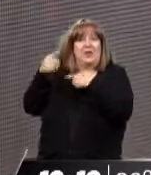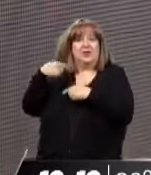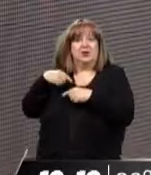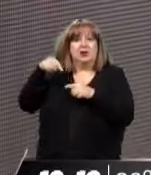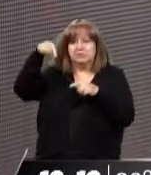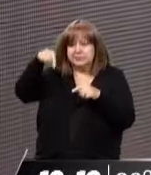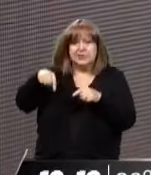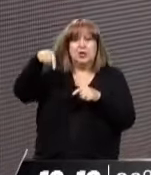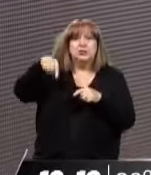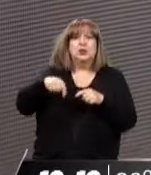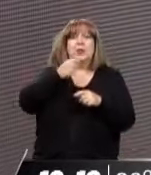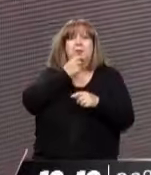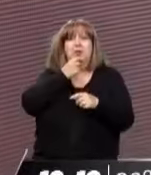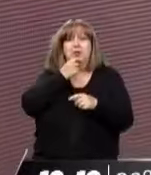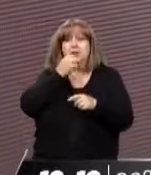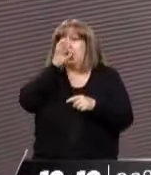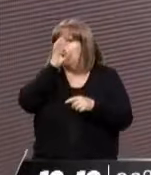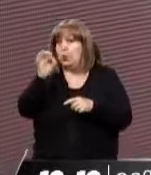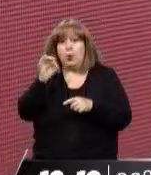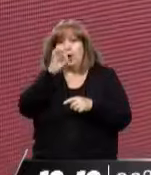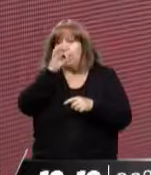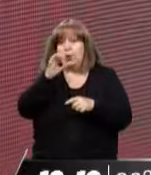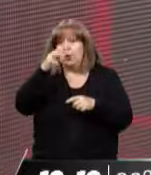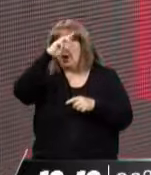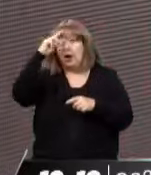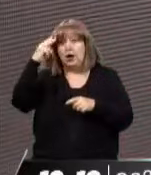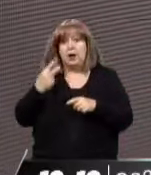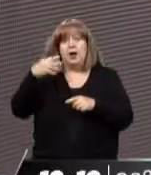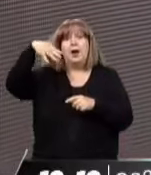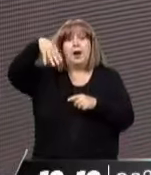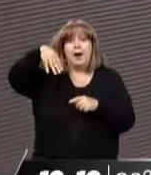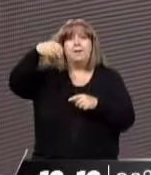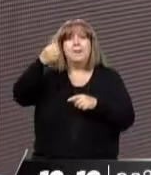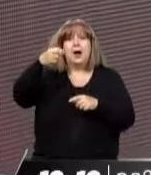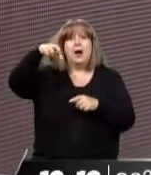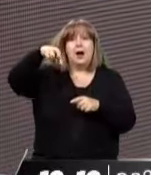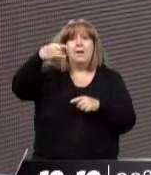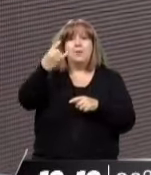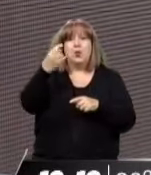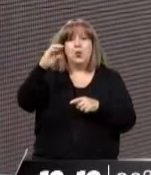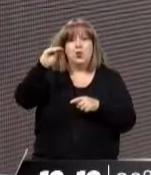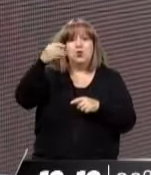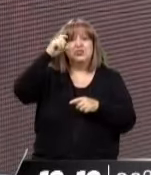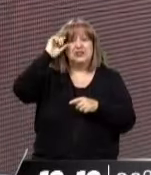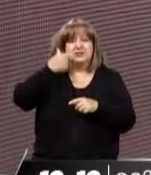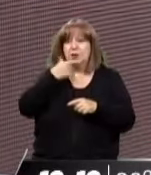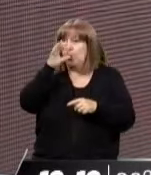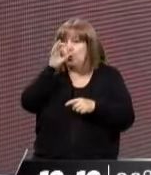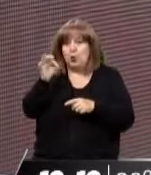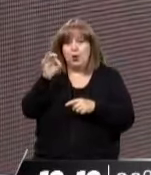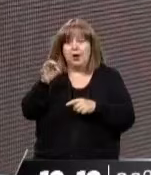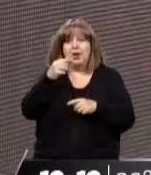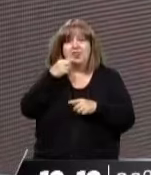Bueno, al parecer es una discusión que va a tener su proceso y su tiempo, ¿no? Y sus consecuencias. Y sus consecuencias también.